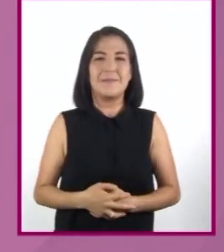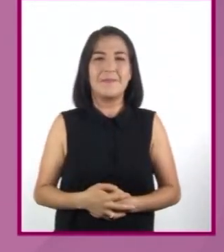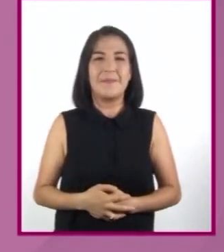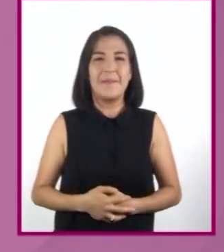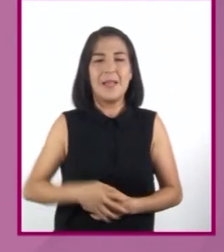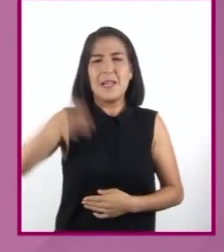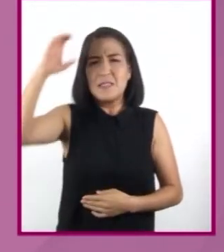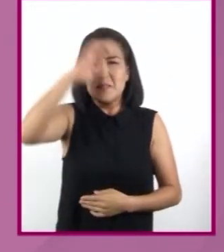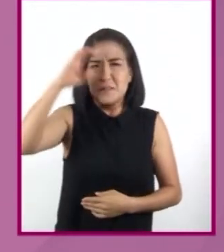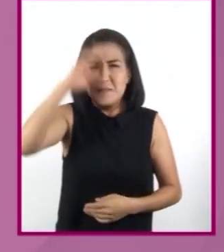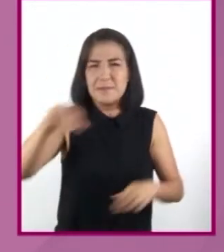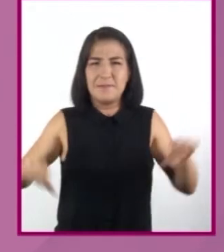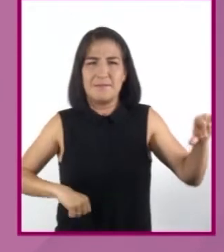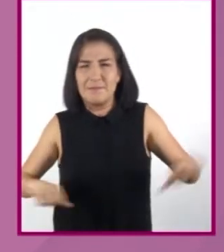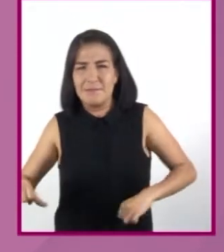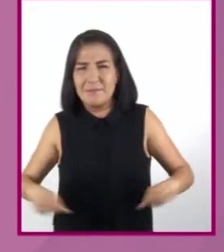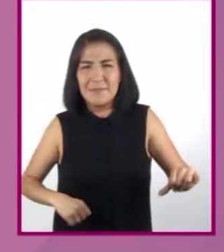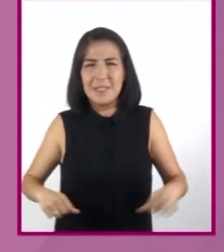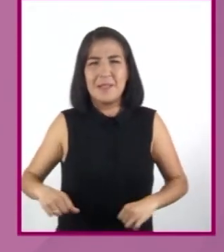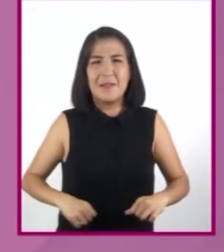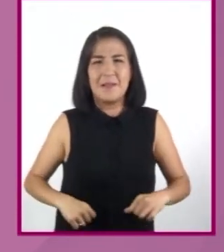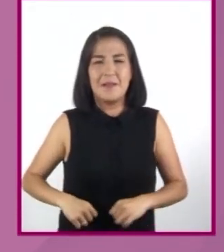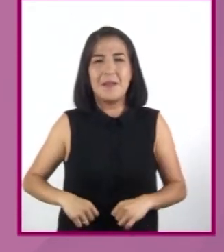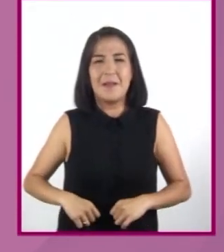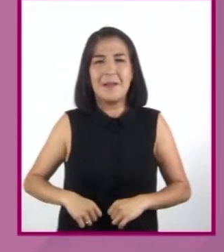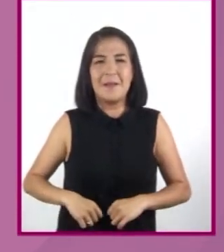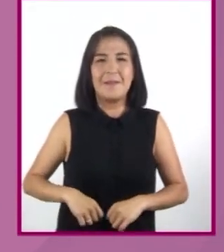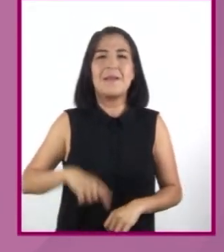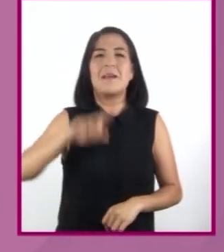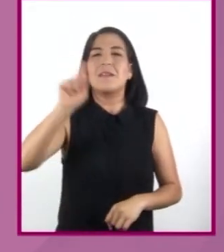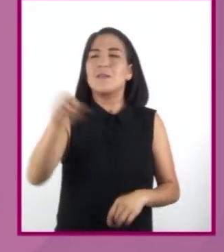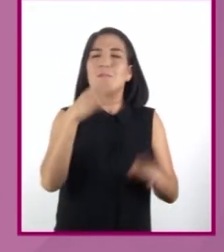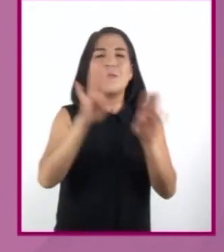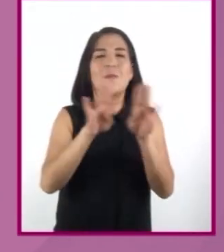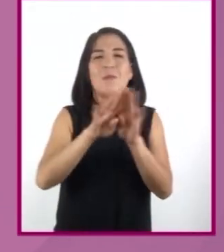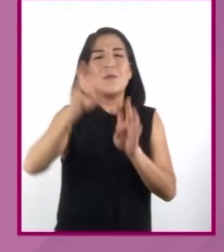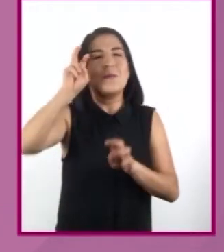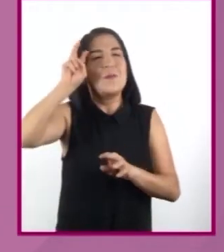La ciencia ficción es una gran metáfora